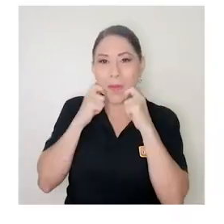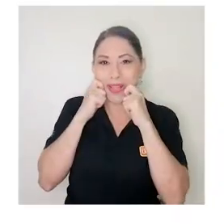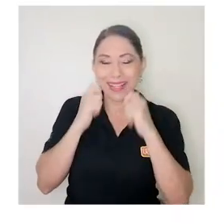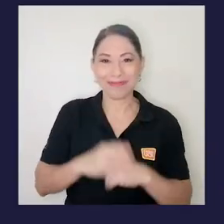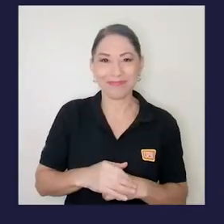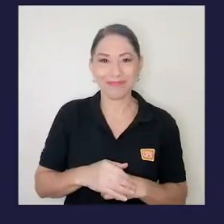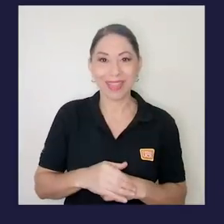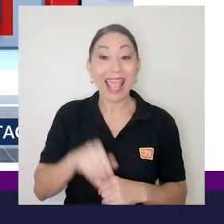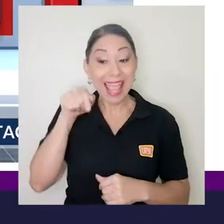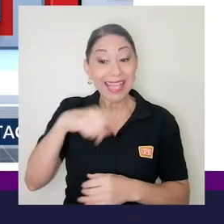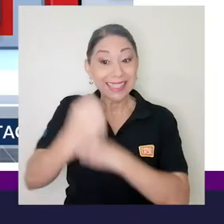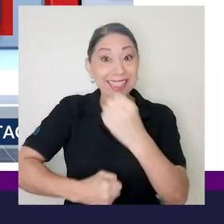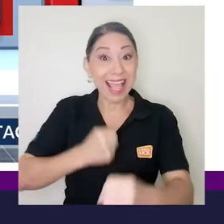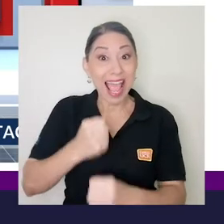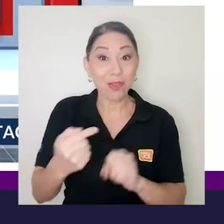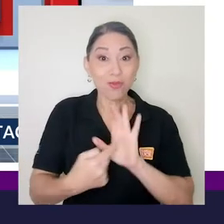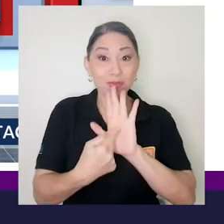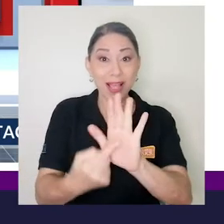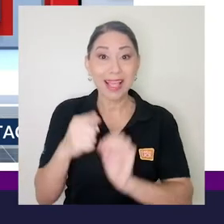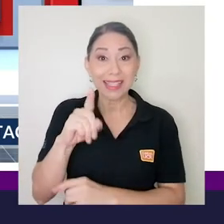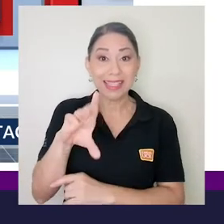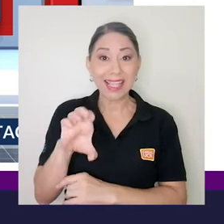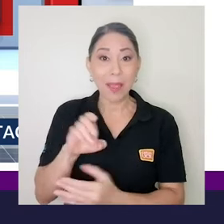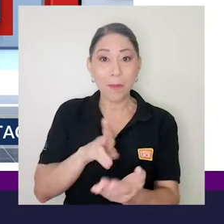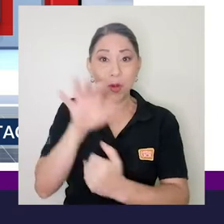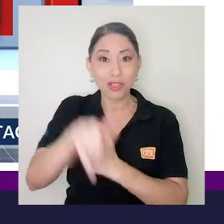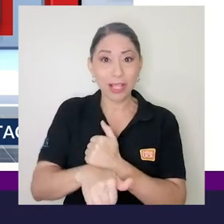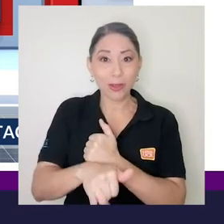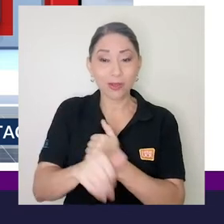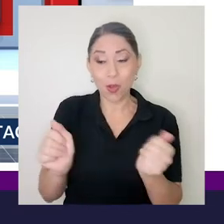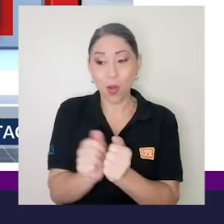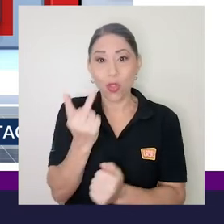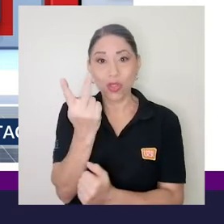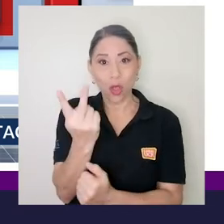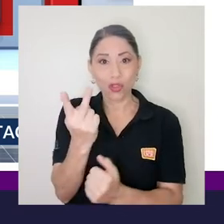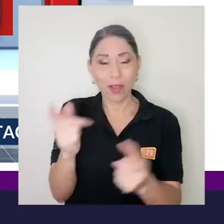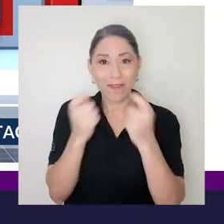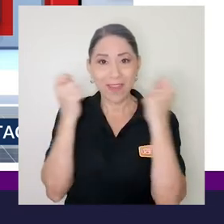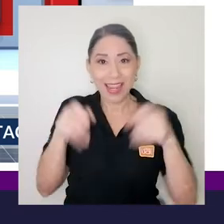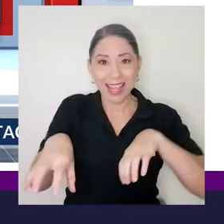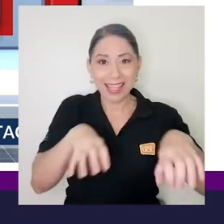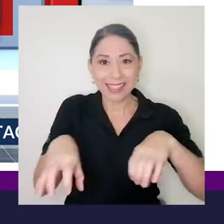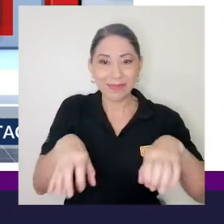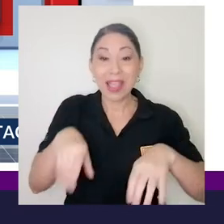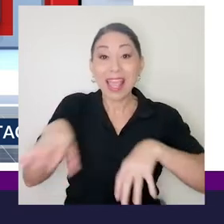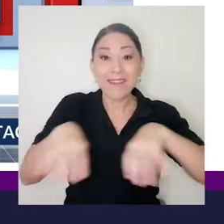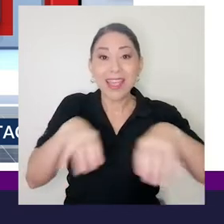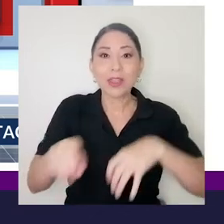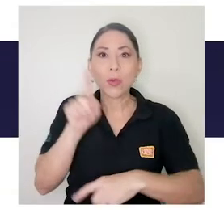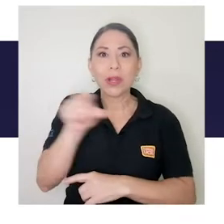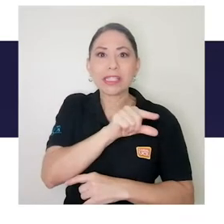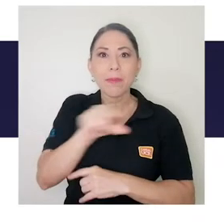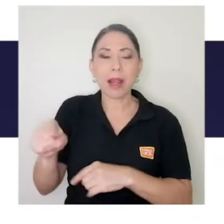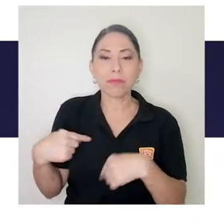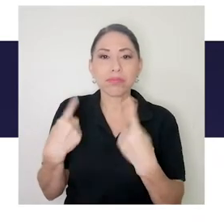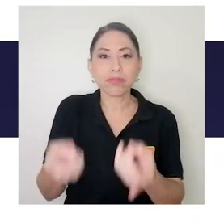año. Este año se presentaron 100 proyectos entre las dos ferias y fue un evento que duró toda una semana.